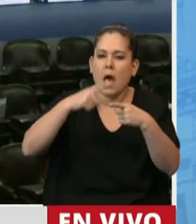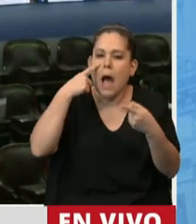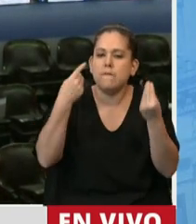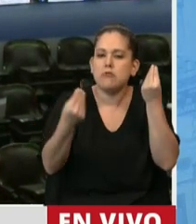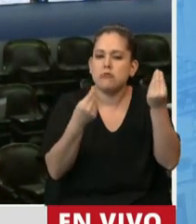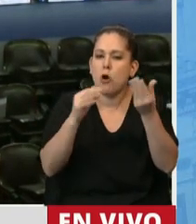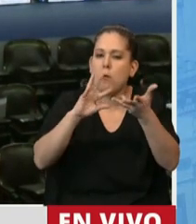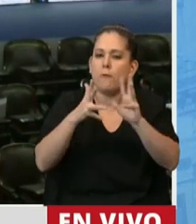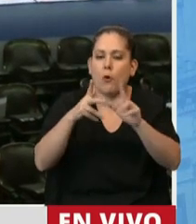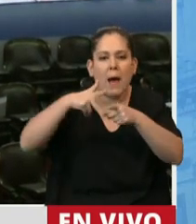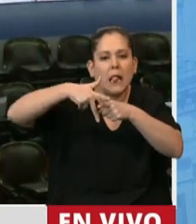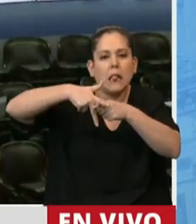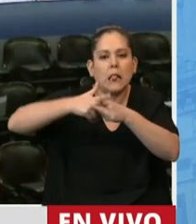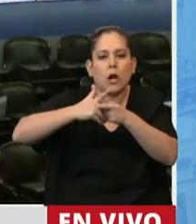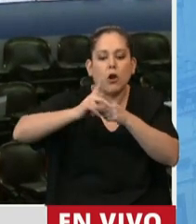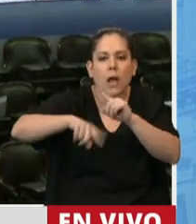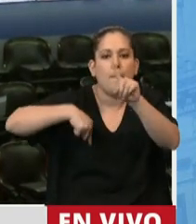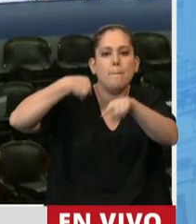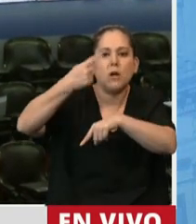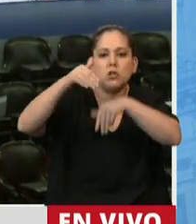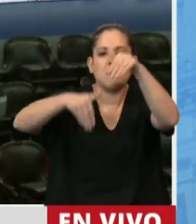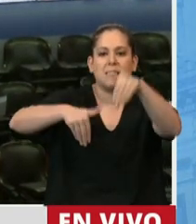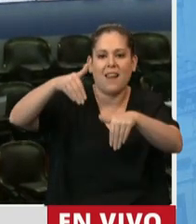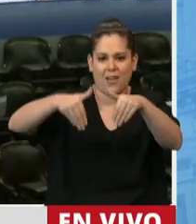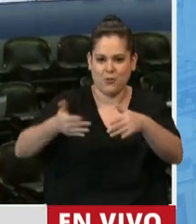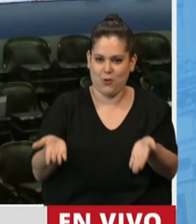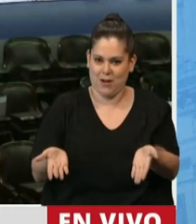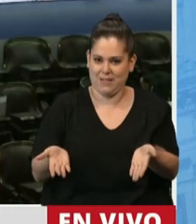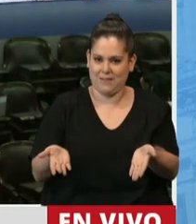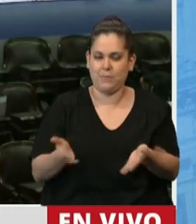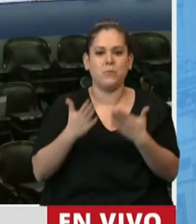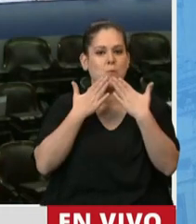tecnología en el próximo proceso electoral muchas gracias señora presidenta